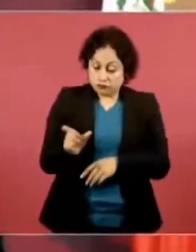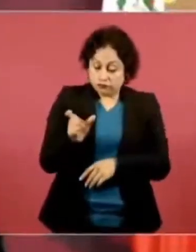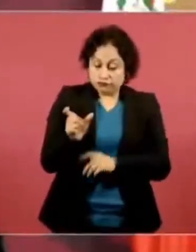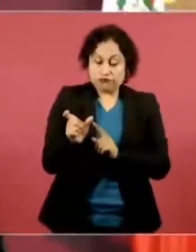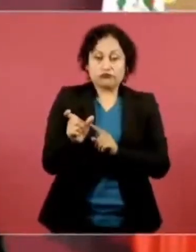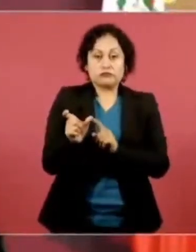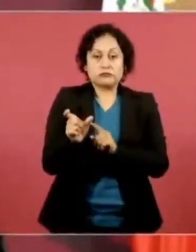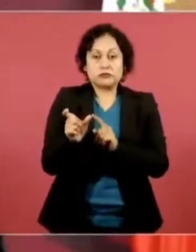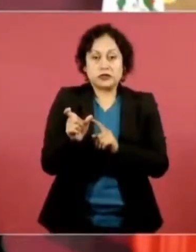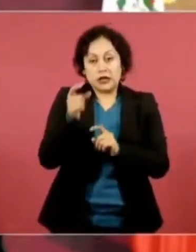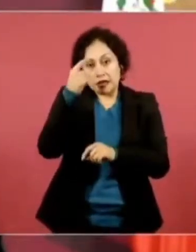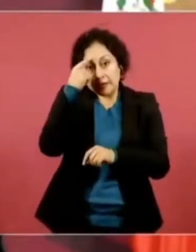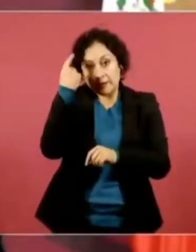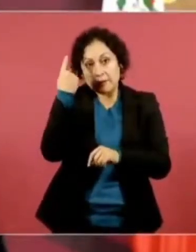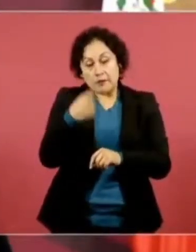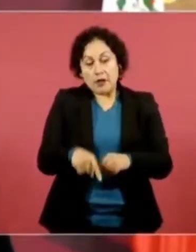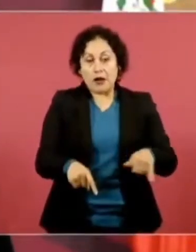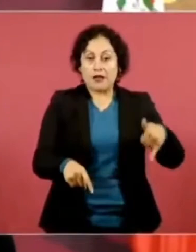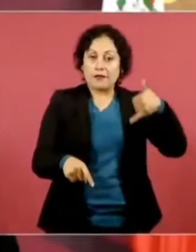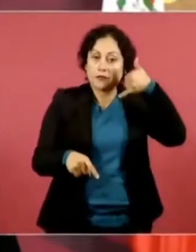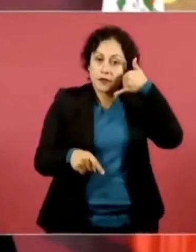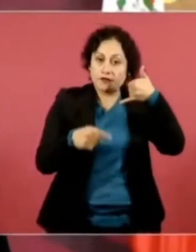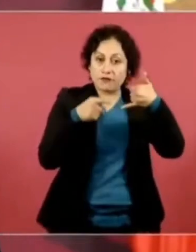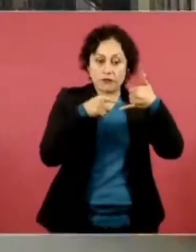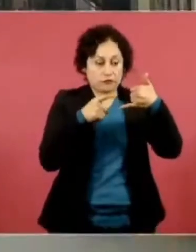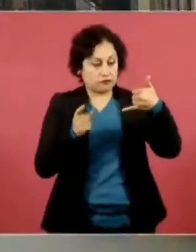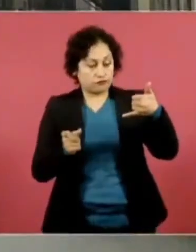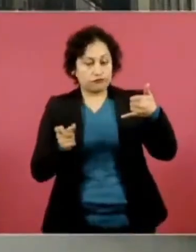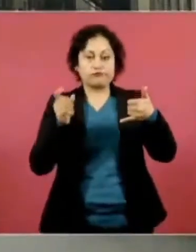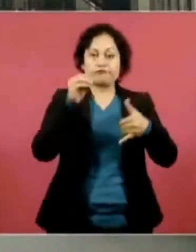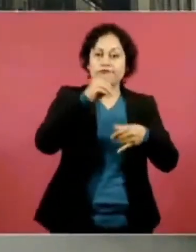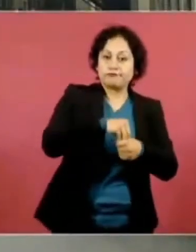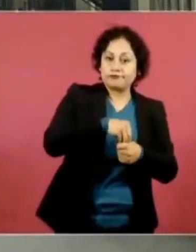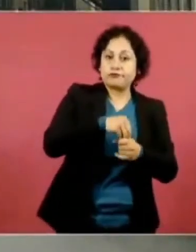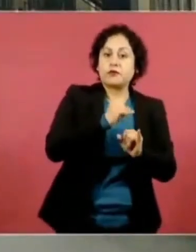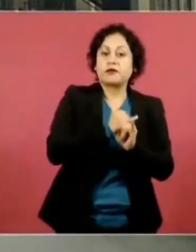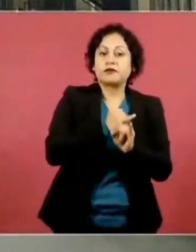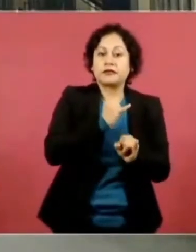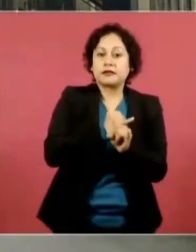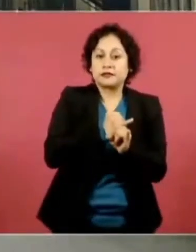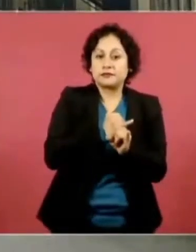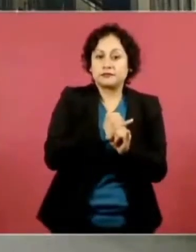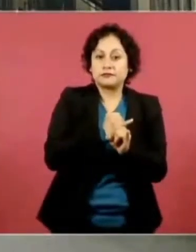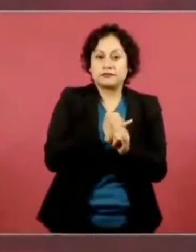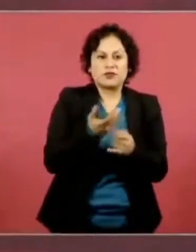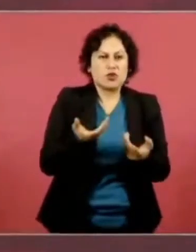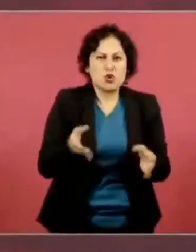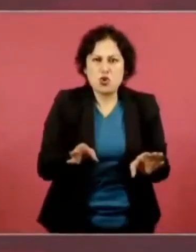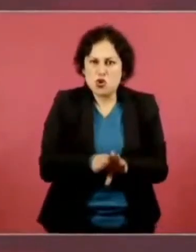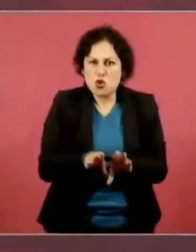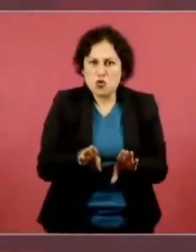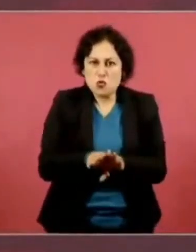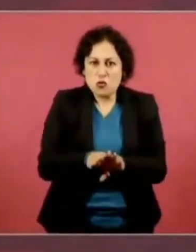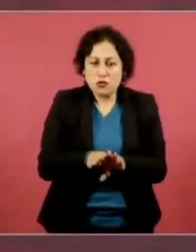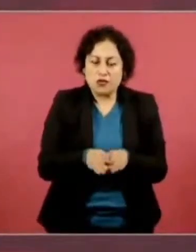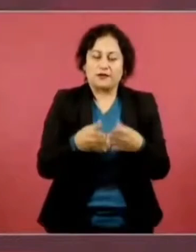teléfono y el internet. Y eso es lo que se va a explicar. Y lo vamos a estar haciendo